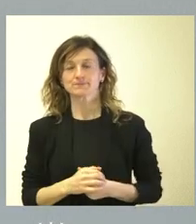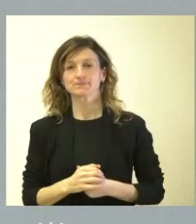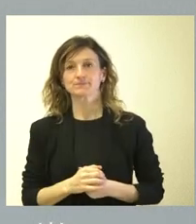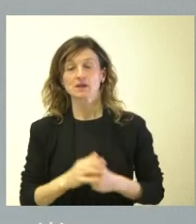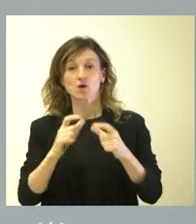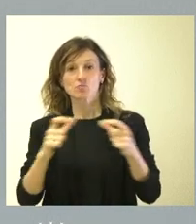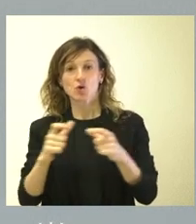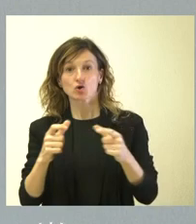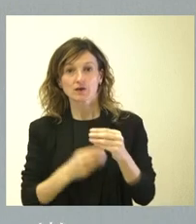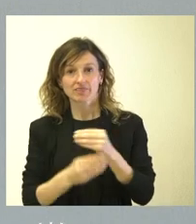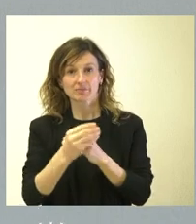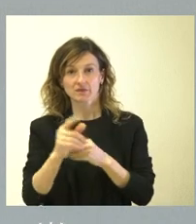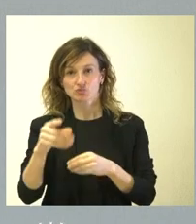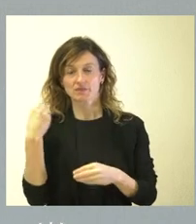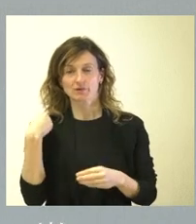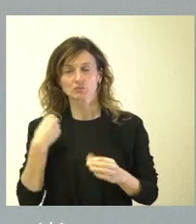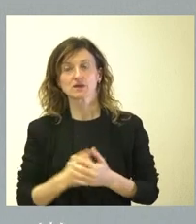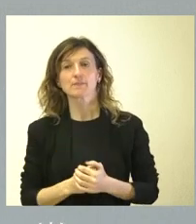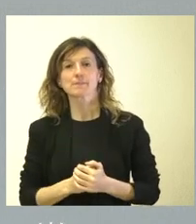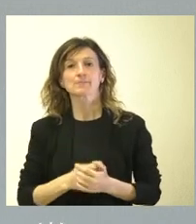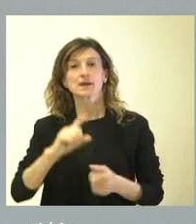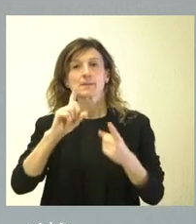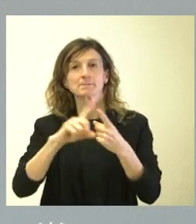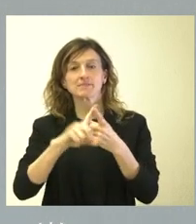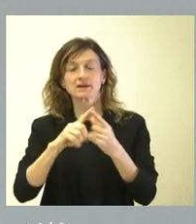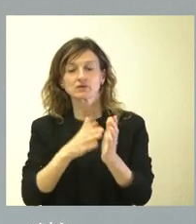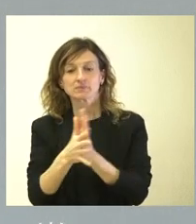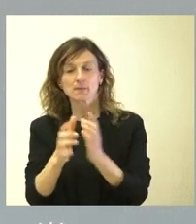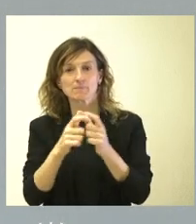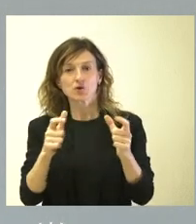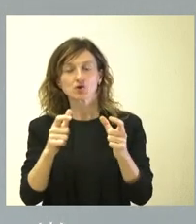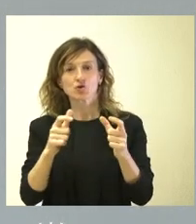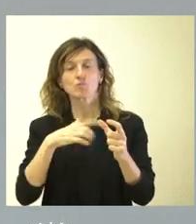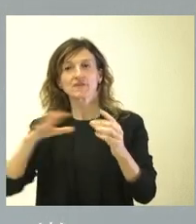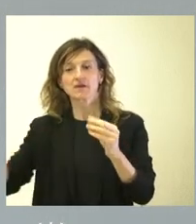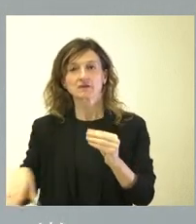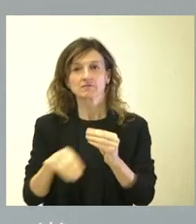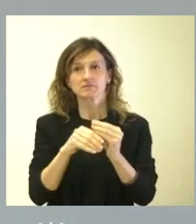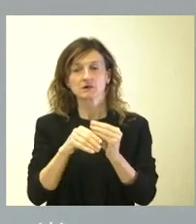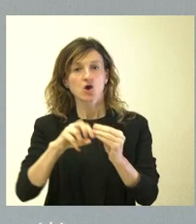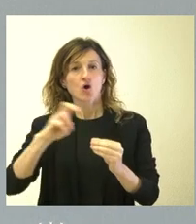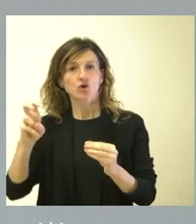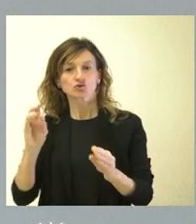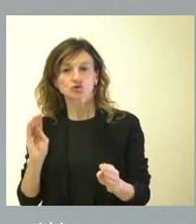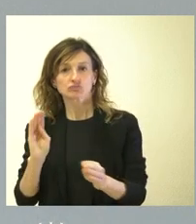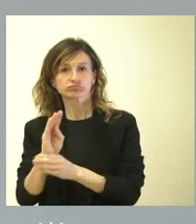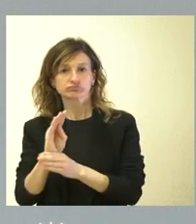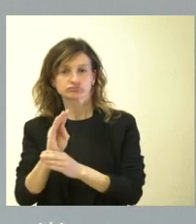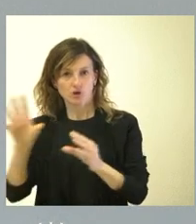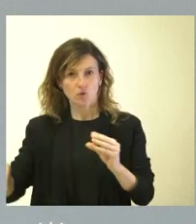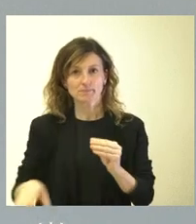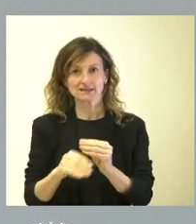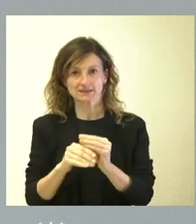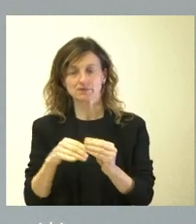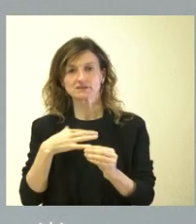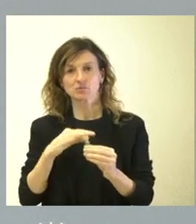nacimiento que preguntaba usted, primero, por aclararlo, el bueno nacimiento es compatible con cualquier otro tipo de subvención y ayuda pública